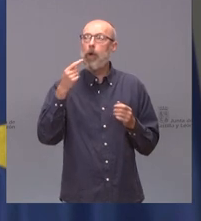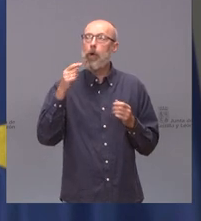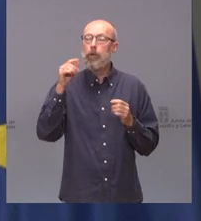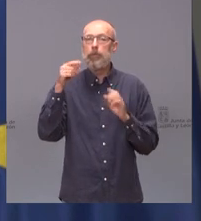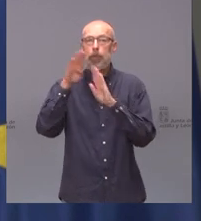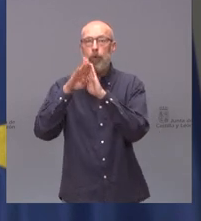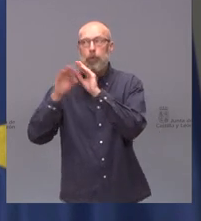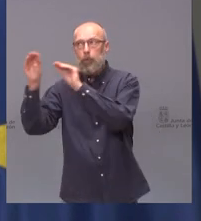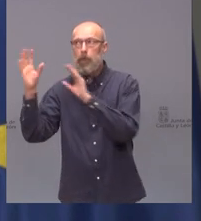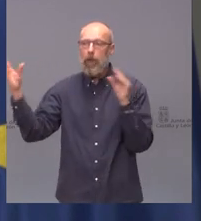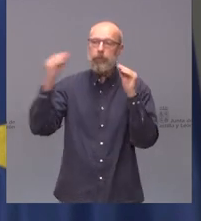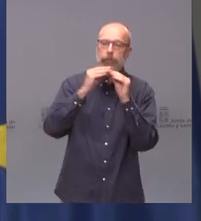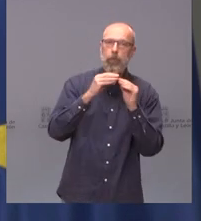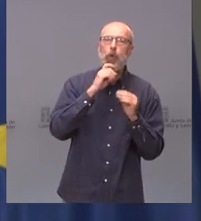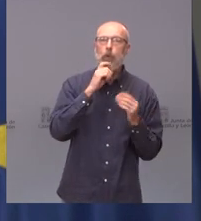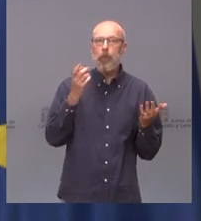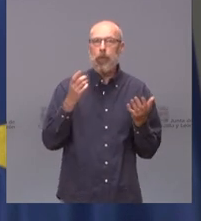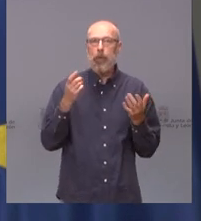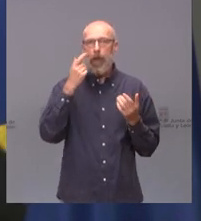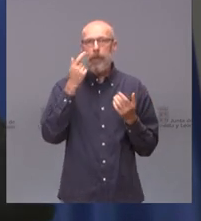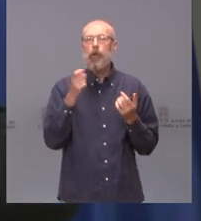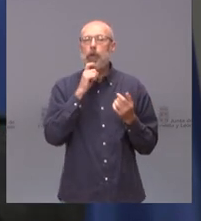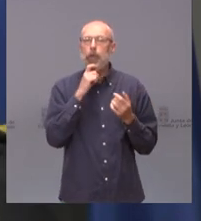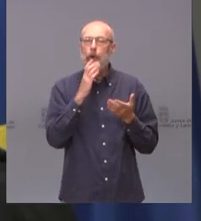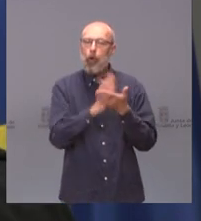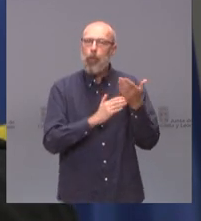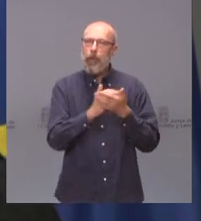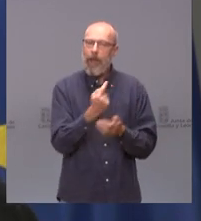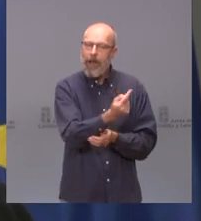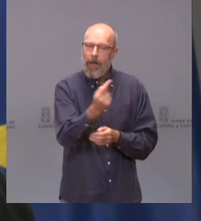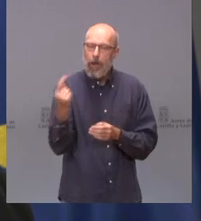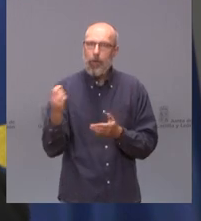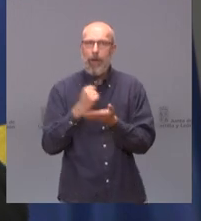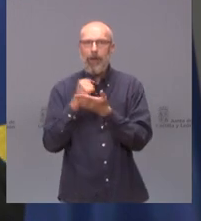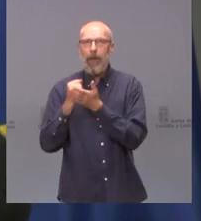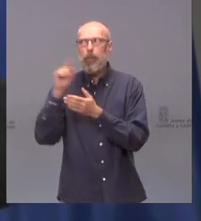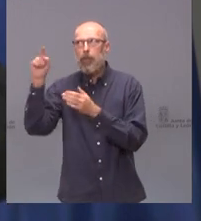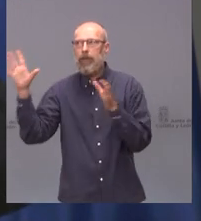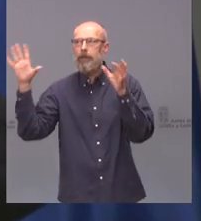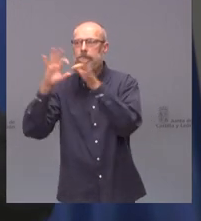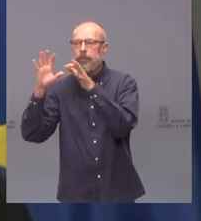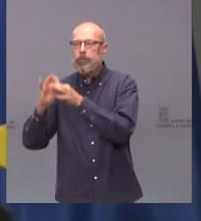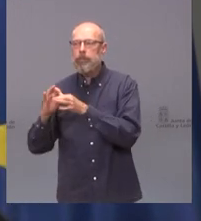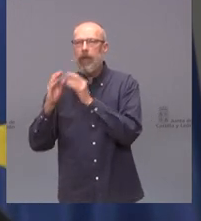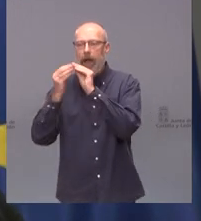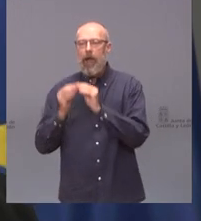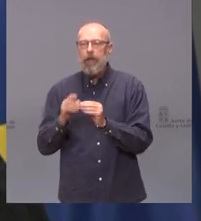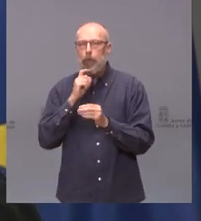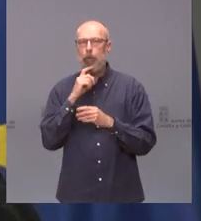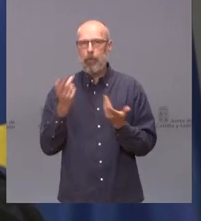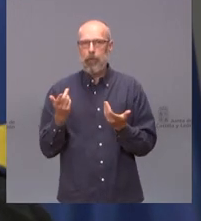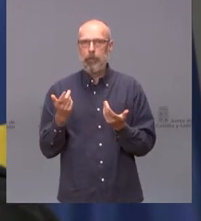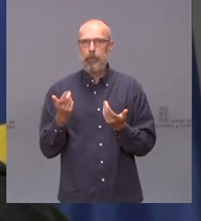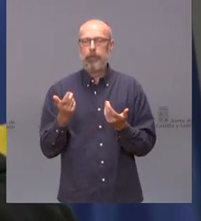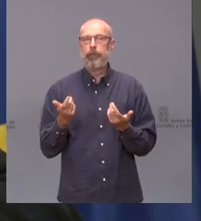Hay decir que lo que tenemos que ver es cómo vamos a conectar cada comunidad autónoma con ese pasaporte y no hacer, si fuera posible, un